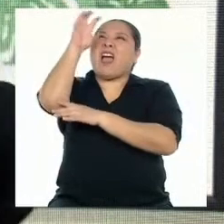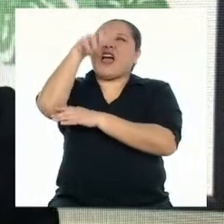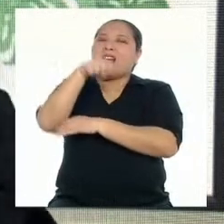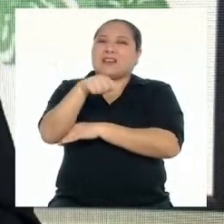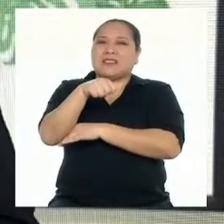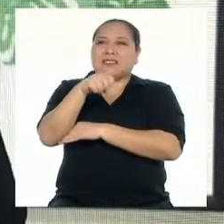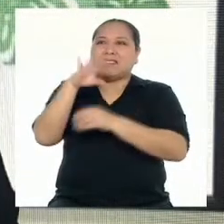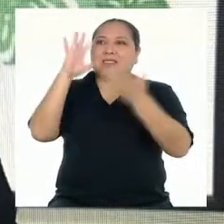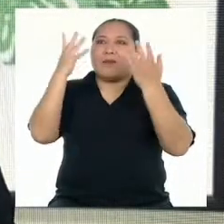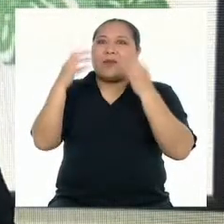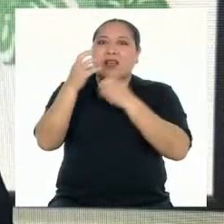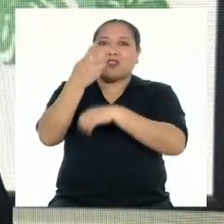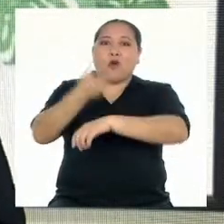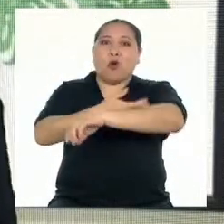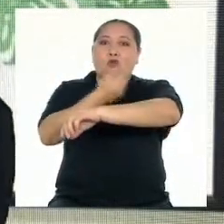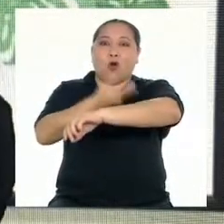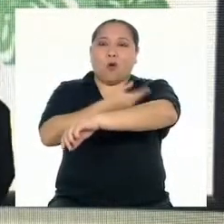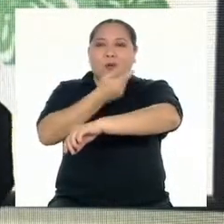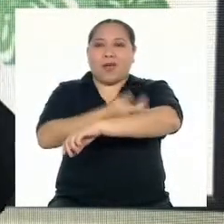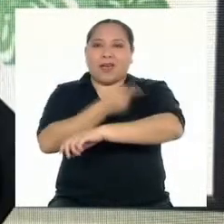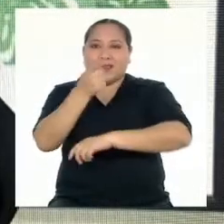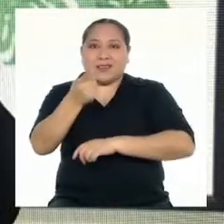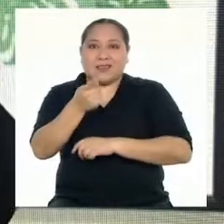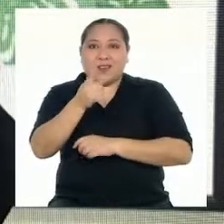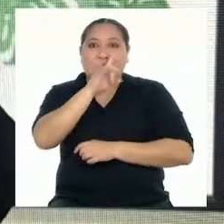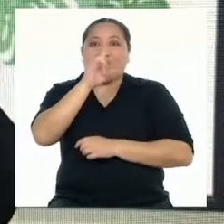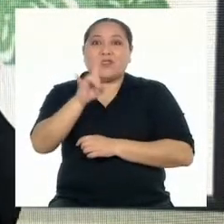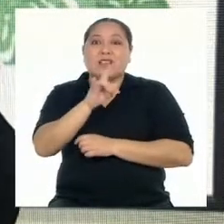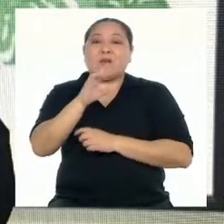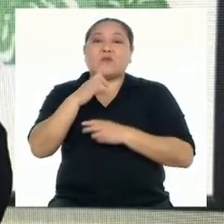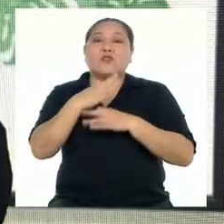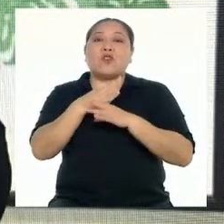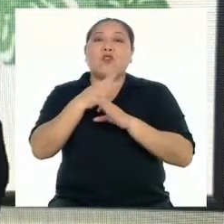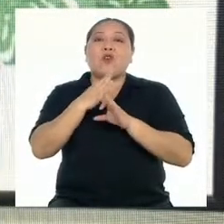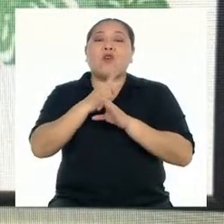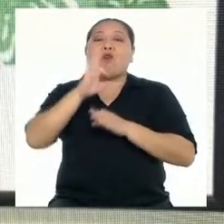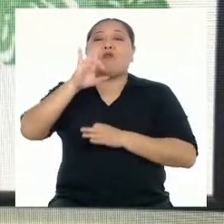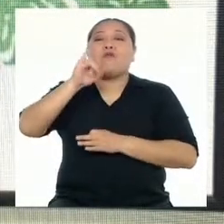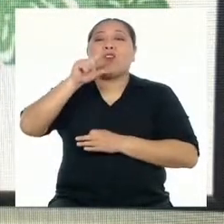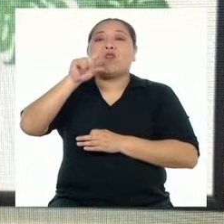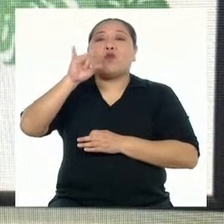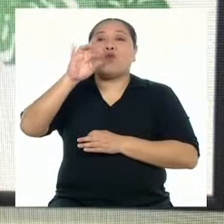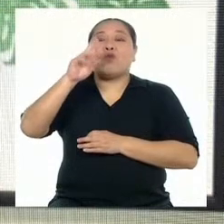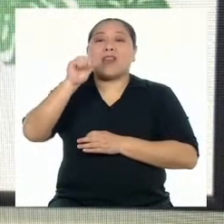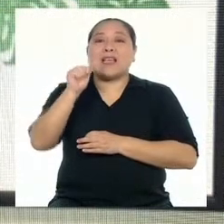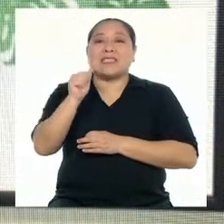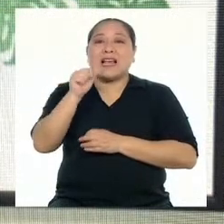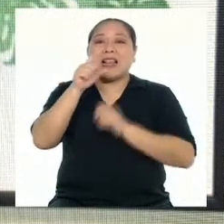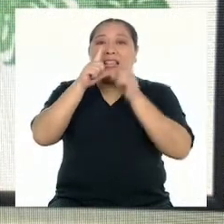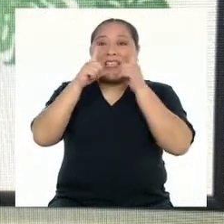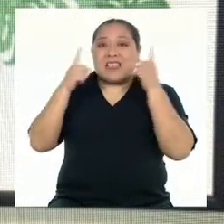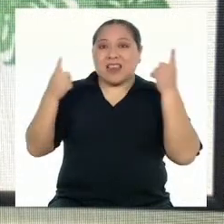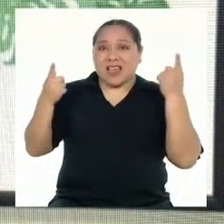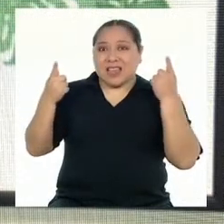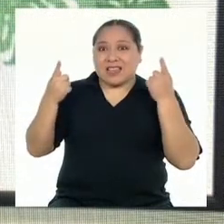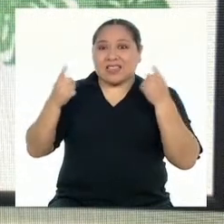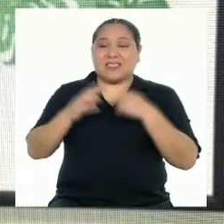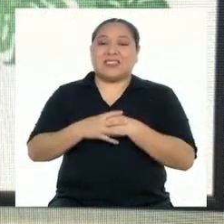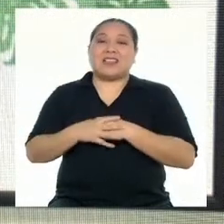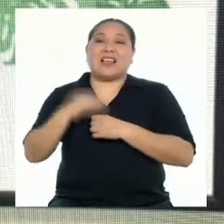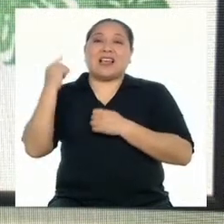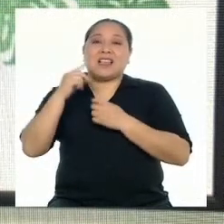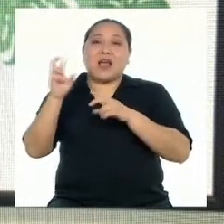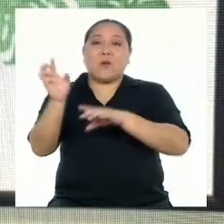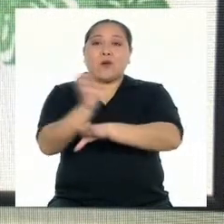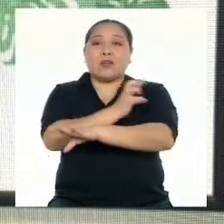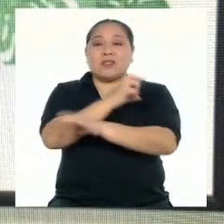parece a una oveja. Estamos usando figuras literarias, figuras poéticas. Así que la poesía nos acompaña